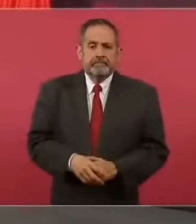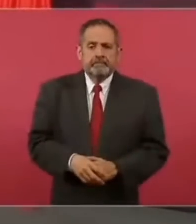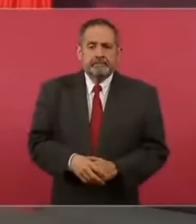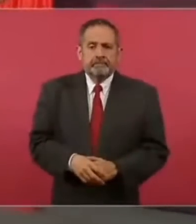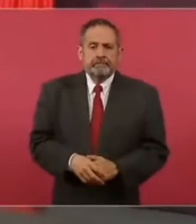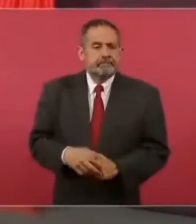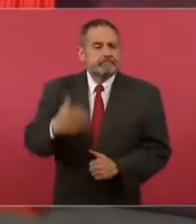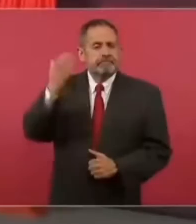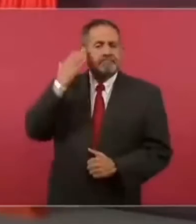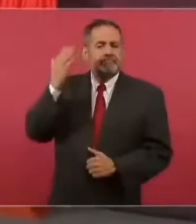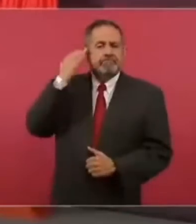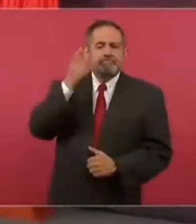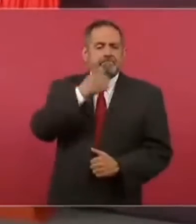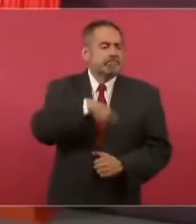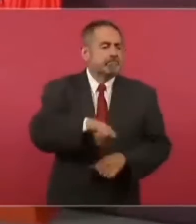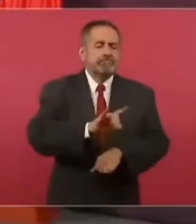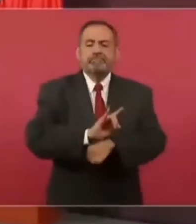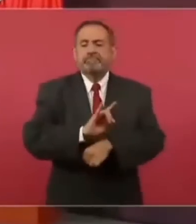simulaban